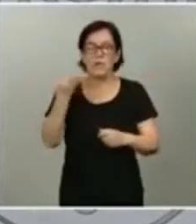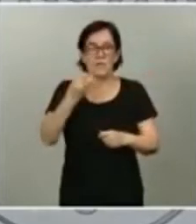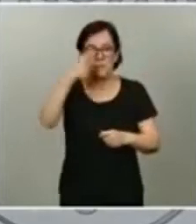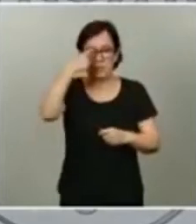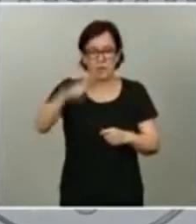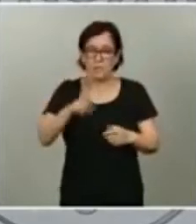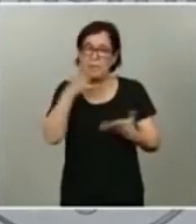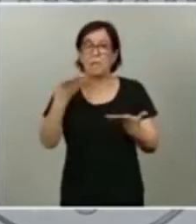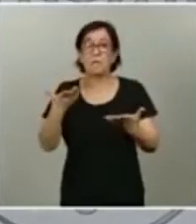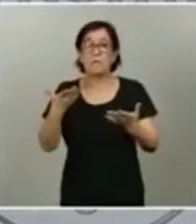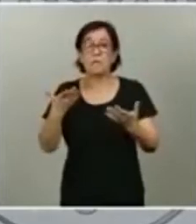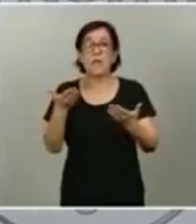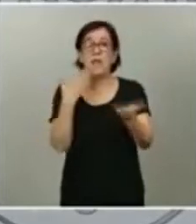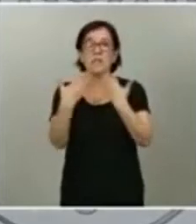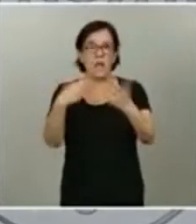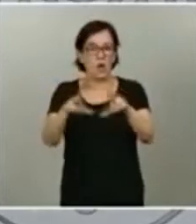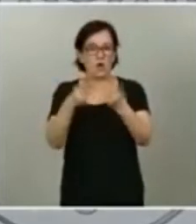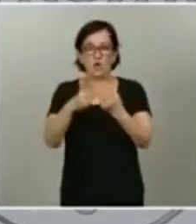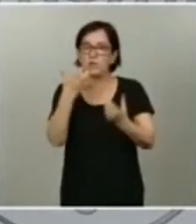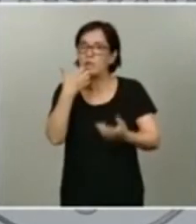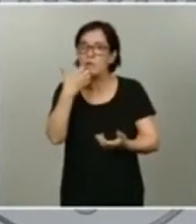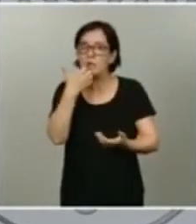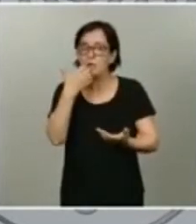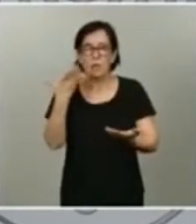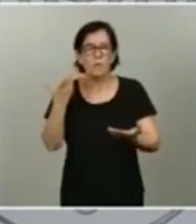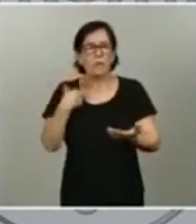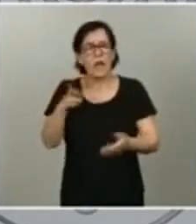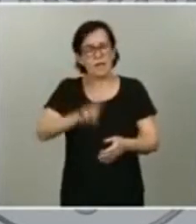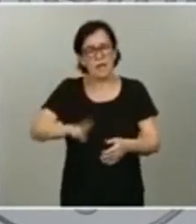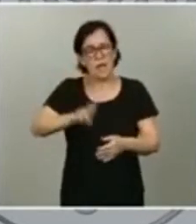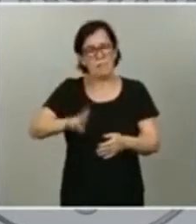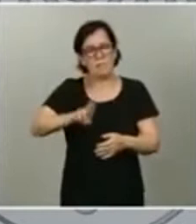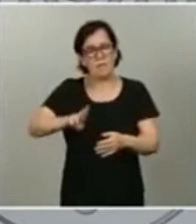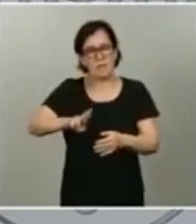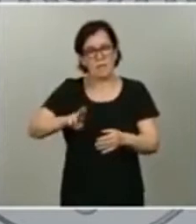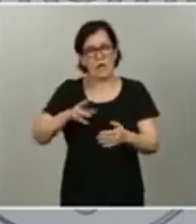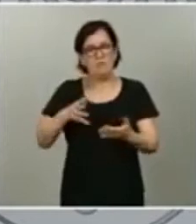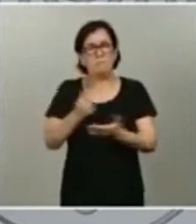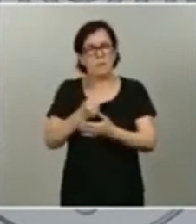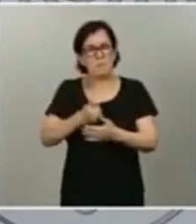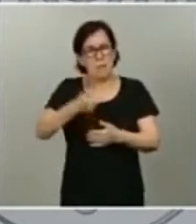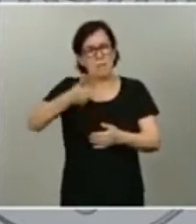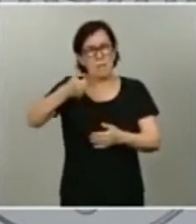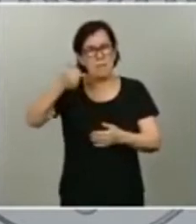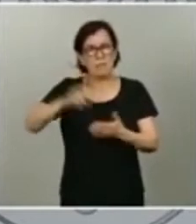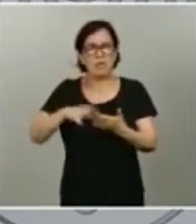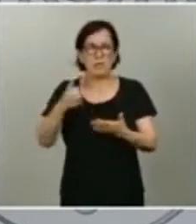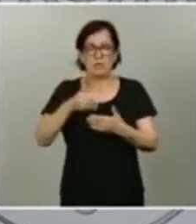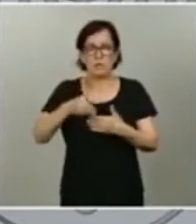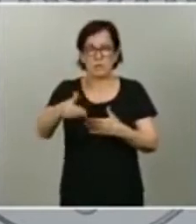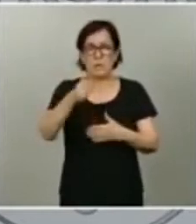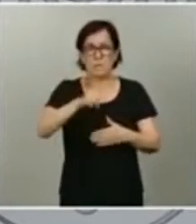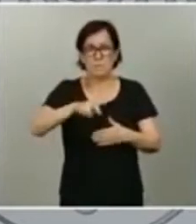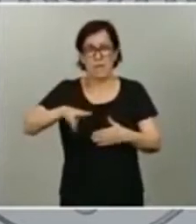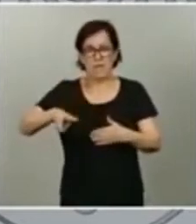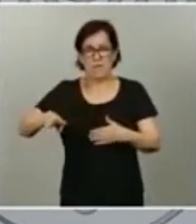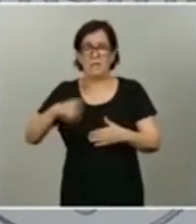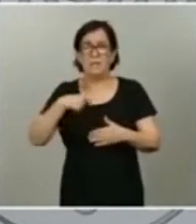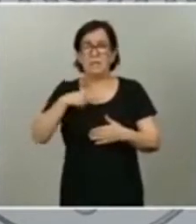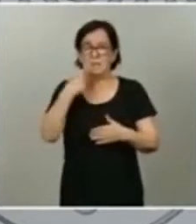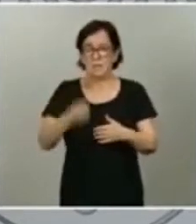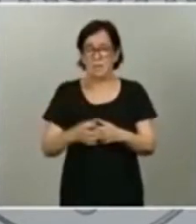social es un ejemplo que se viene repitiendo, y ojalá que muchas veces más durante los próximos meses, decía que